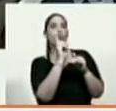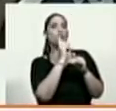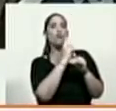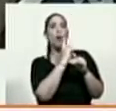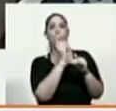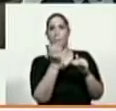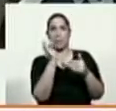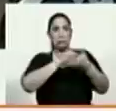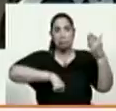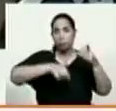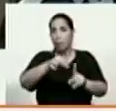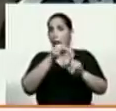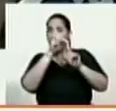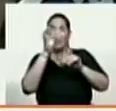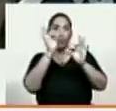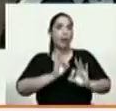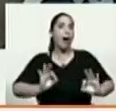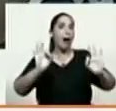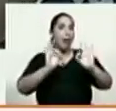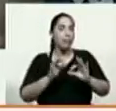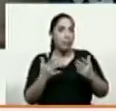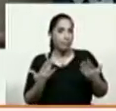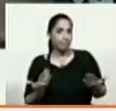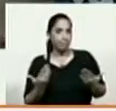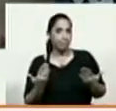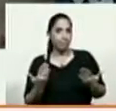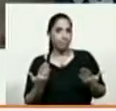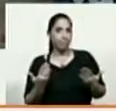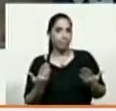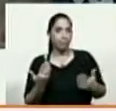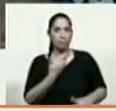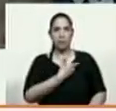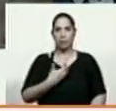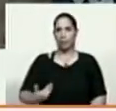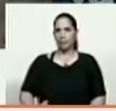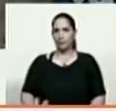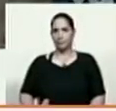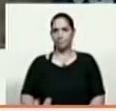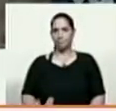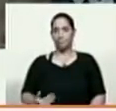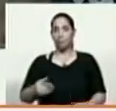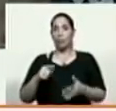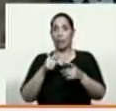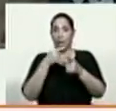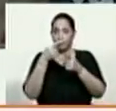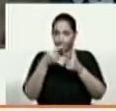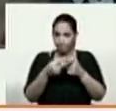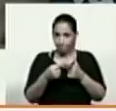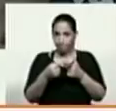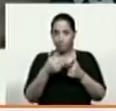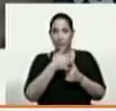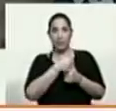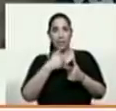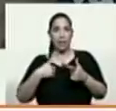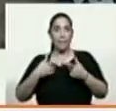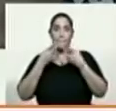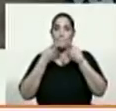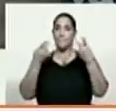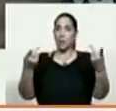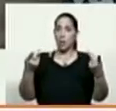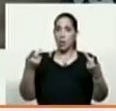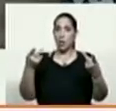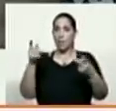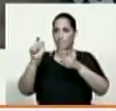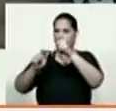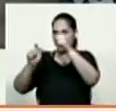electo por nadie jefe de Estado. En tal sentido queremos decir que estos ciudadanos, la